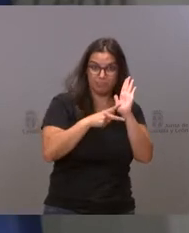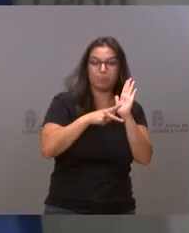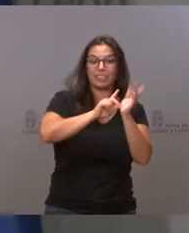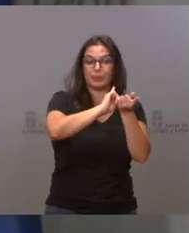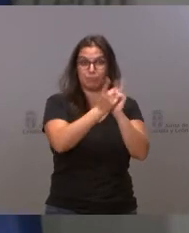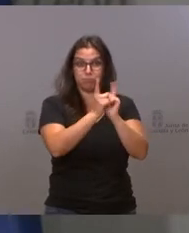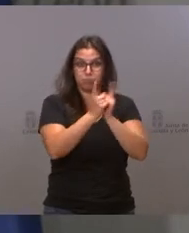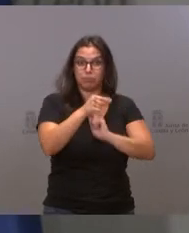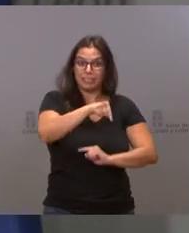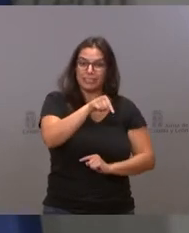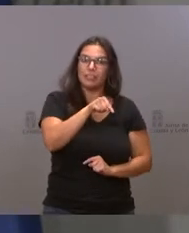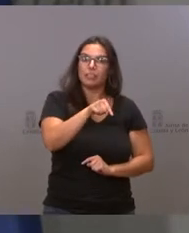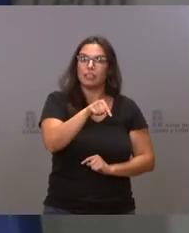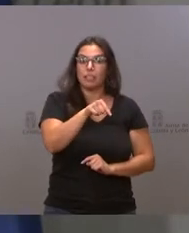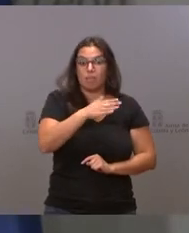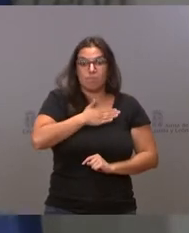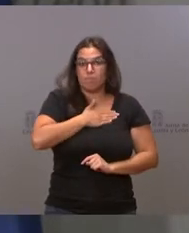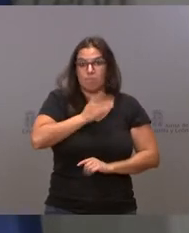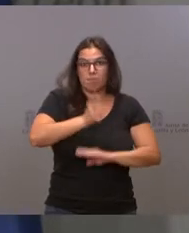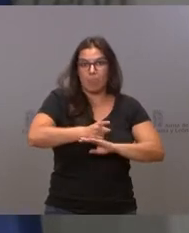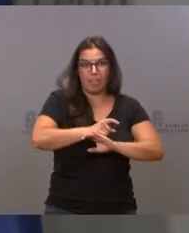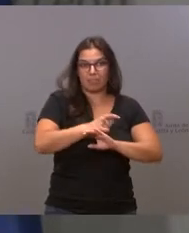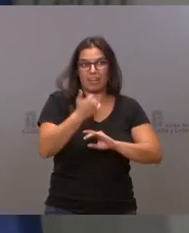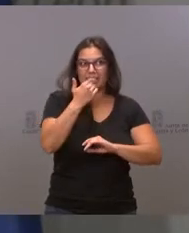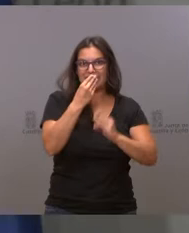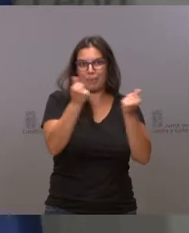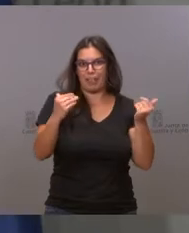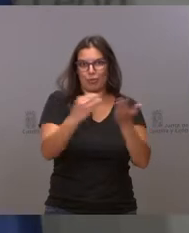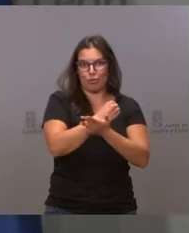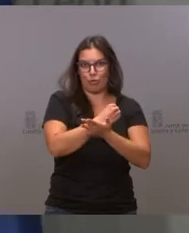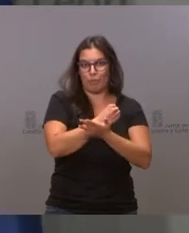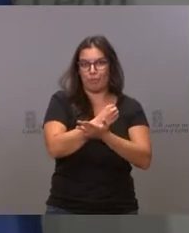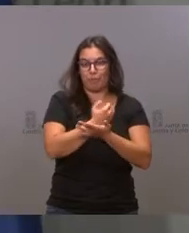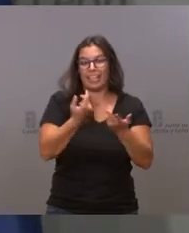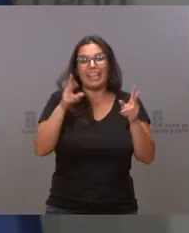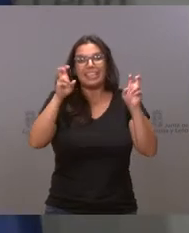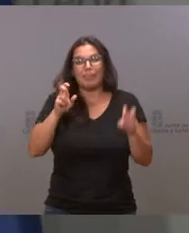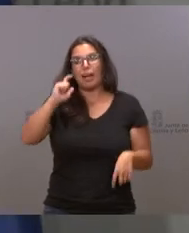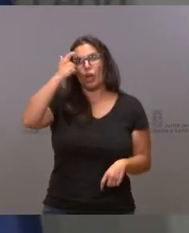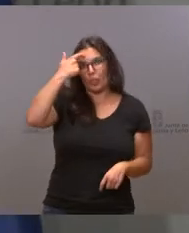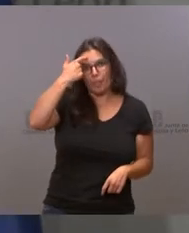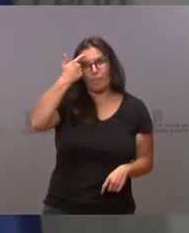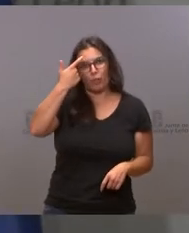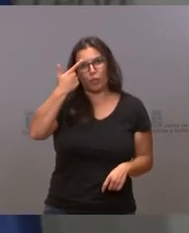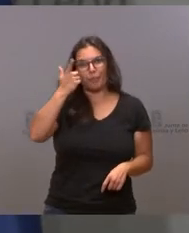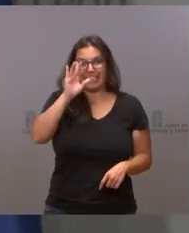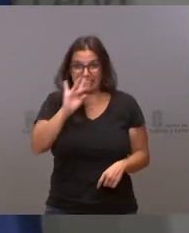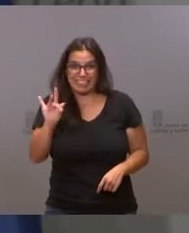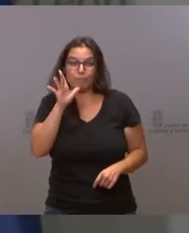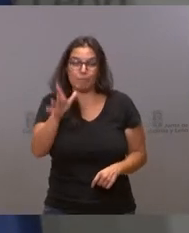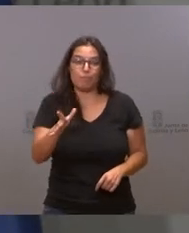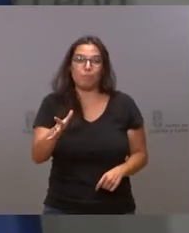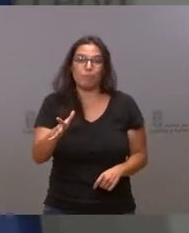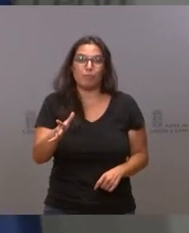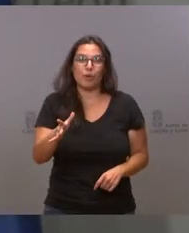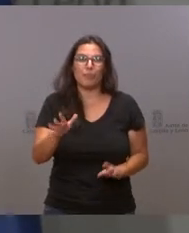desaparecen. Y la cuestión, es una cuestión terminológica, sí, porque no es